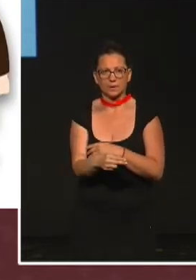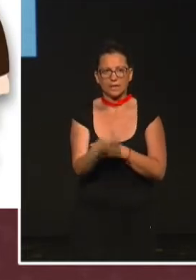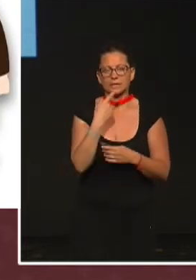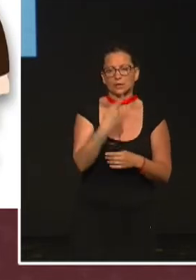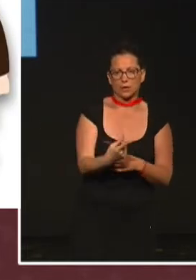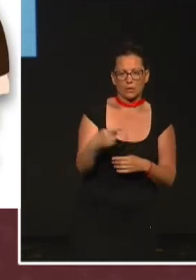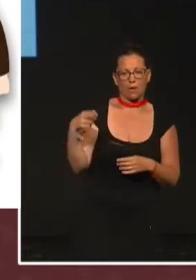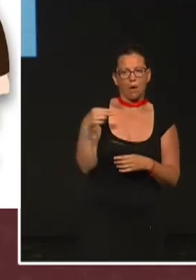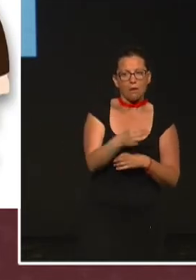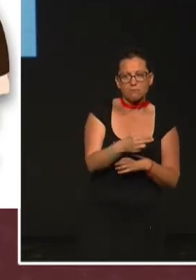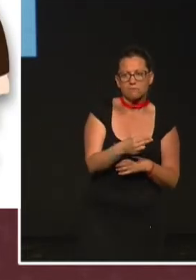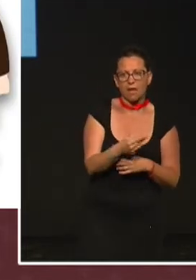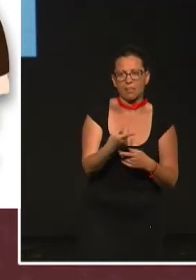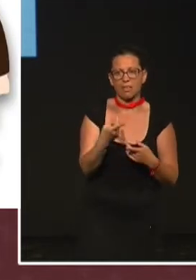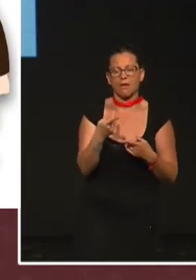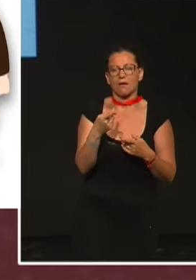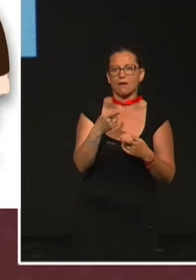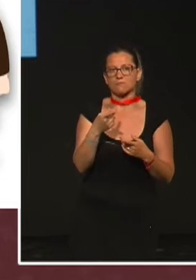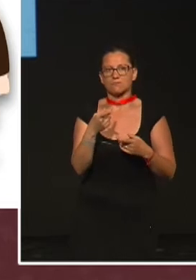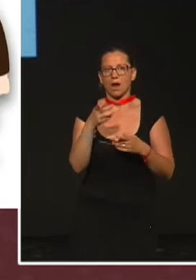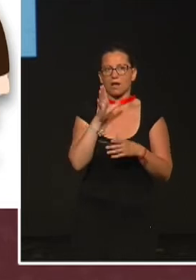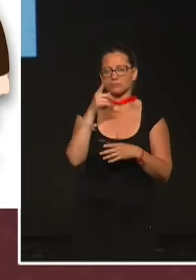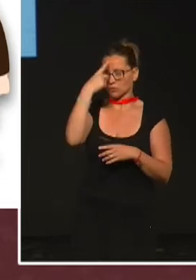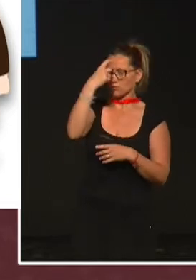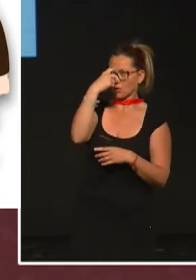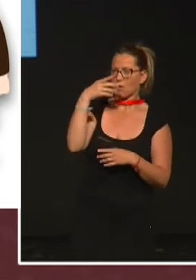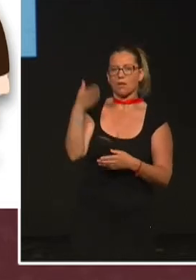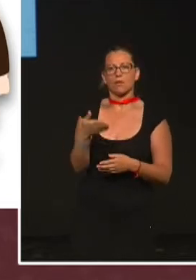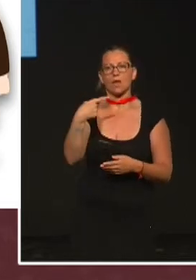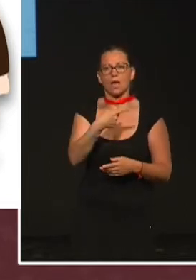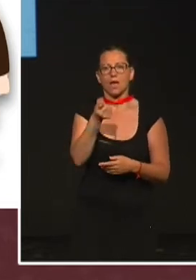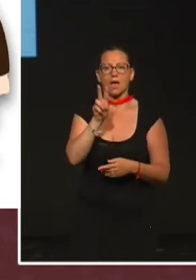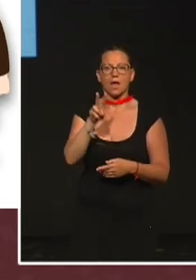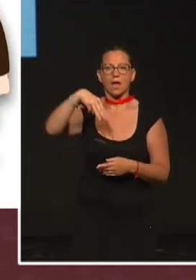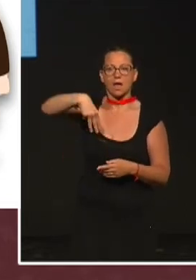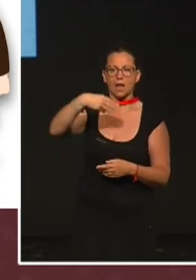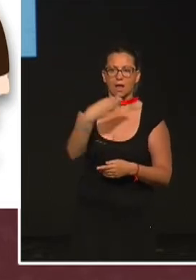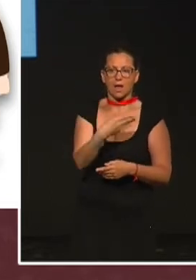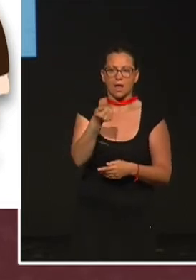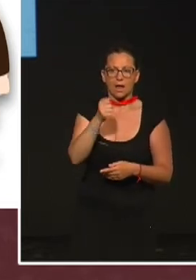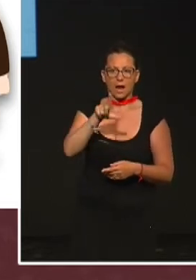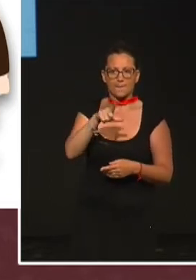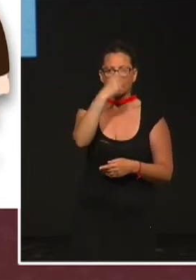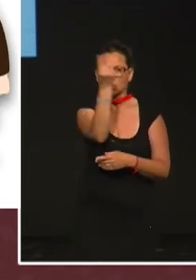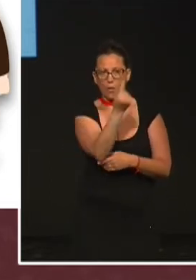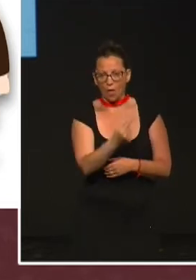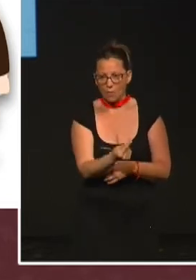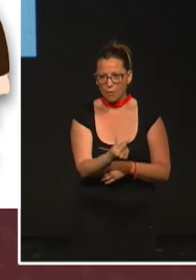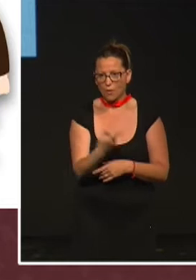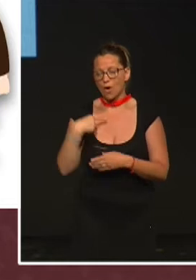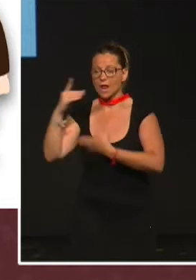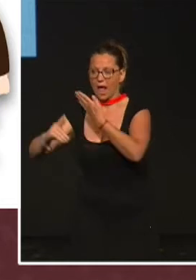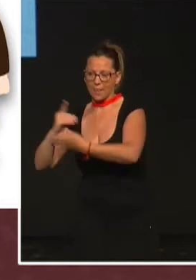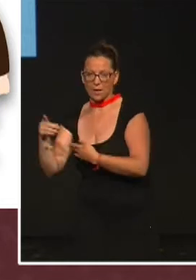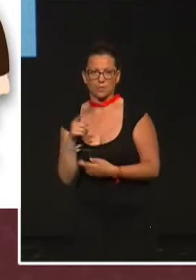Darwin Watterson, un personaje de dibujo animado de la serie El asombroso mundo de Gumball? Maravillosa esa serie, por cierto, muy recomendable. Que es